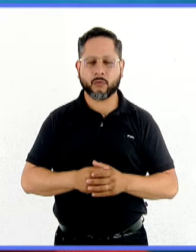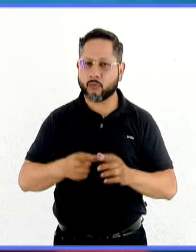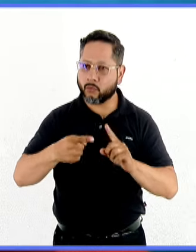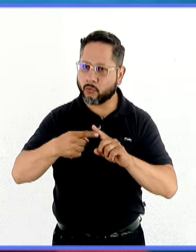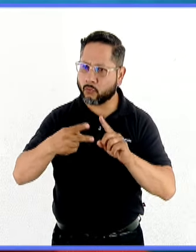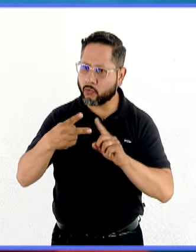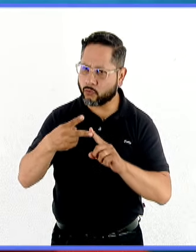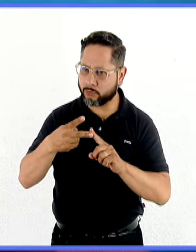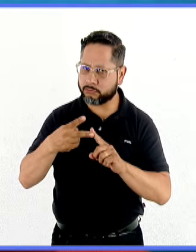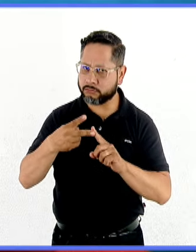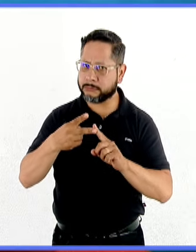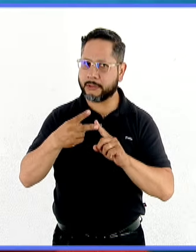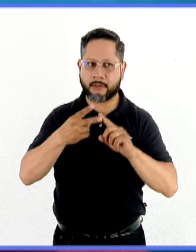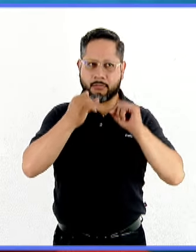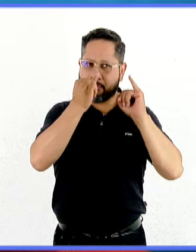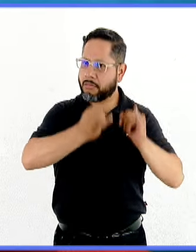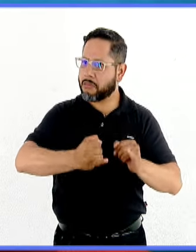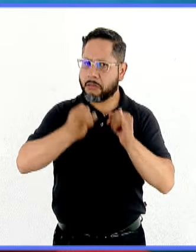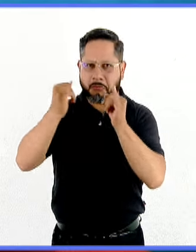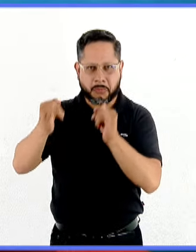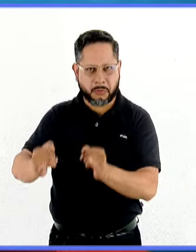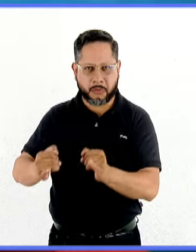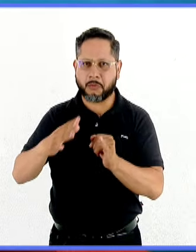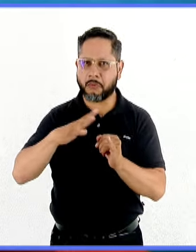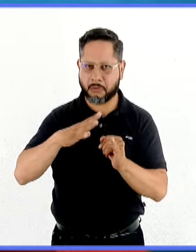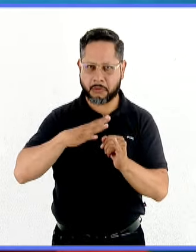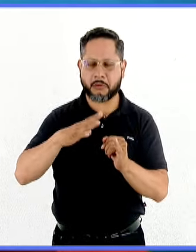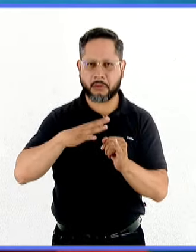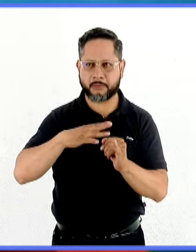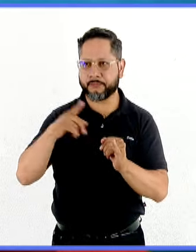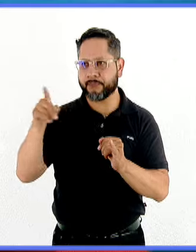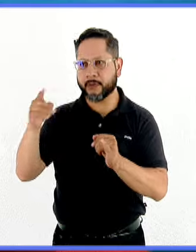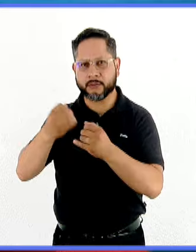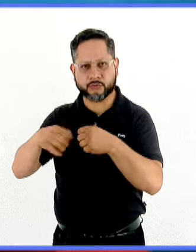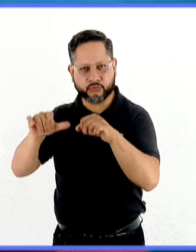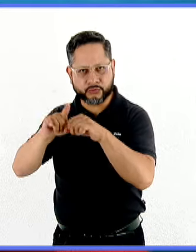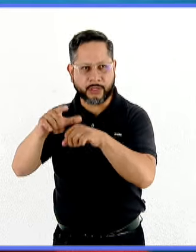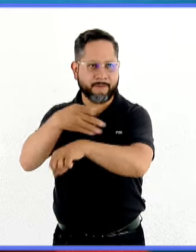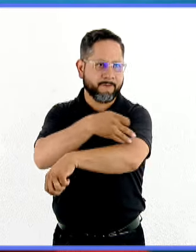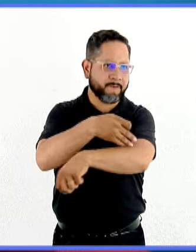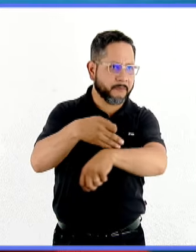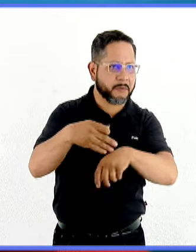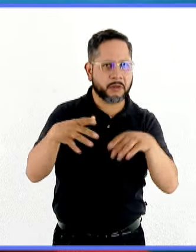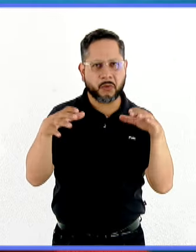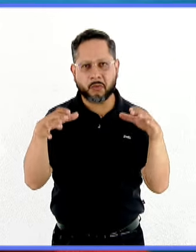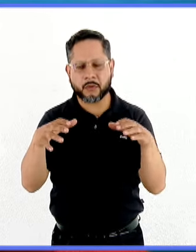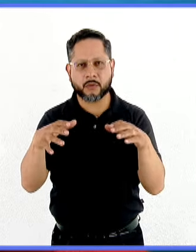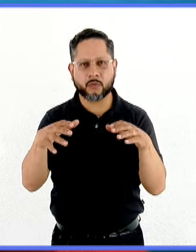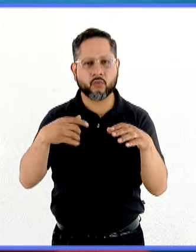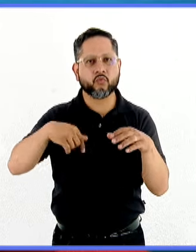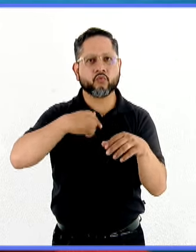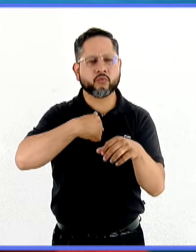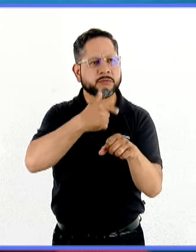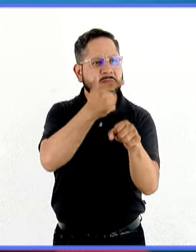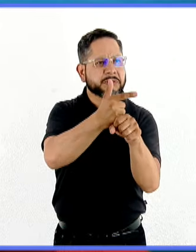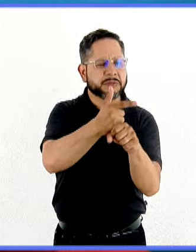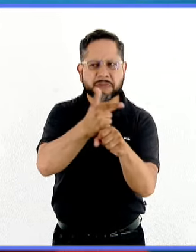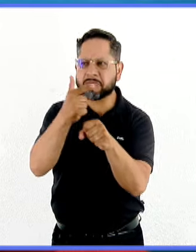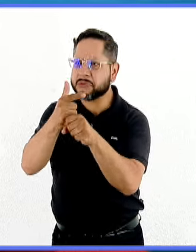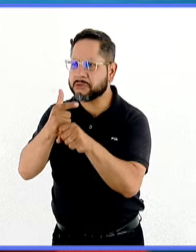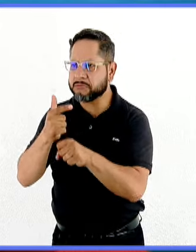pasa en cuestión individual y lo que debemos entender en cuestión social, familiar, colectiva. ¿Cómo identificar estas